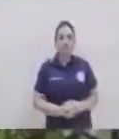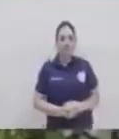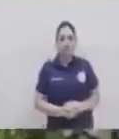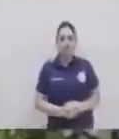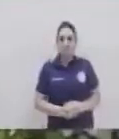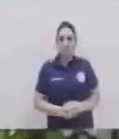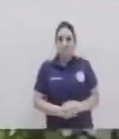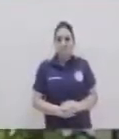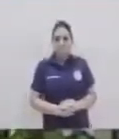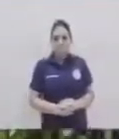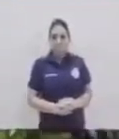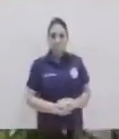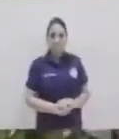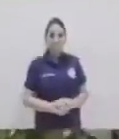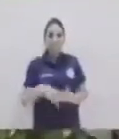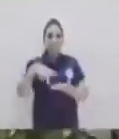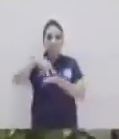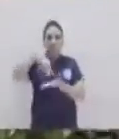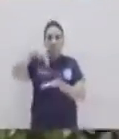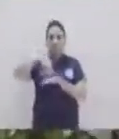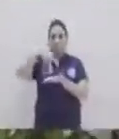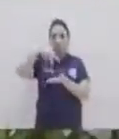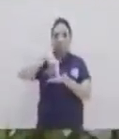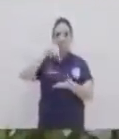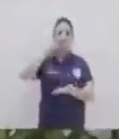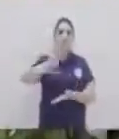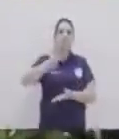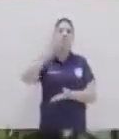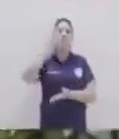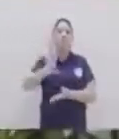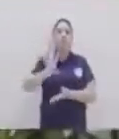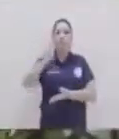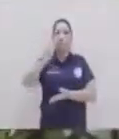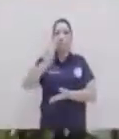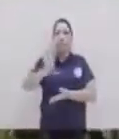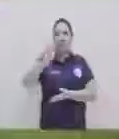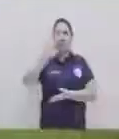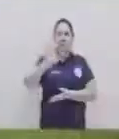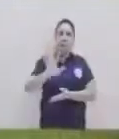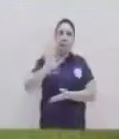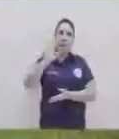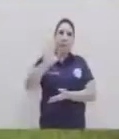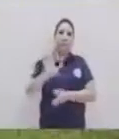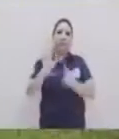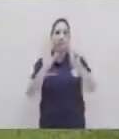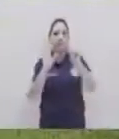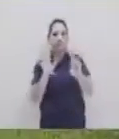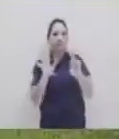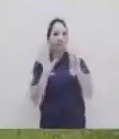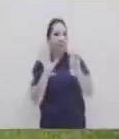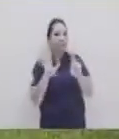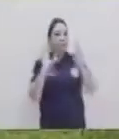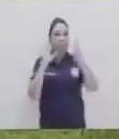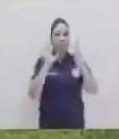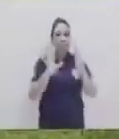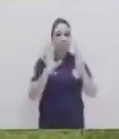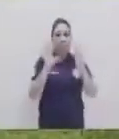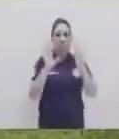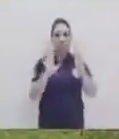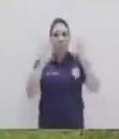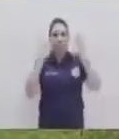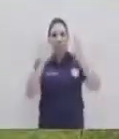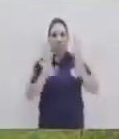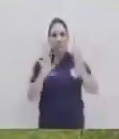1 2 3 4 5 6